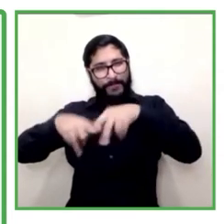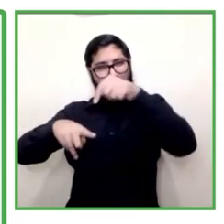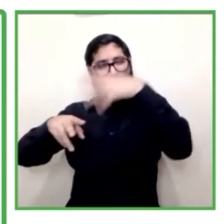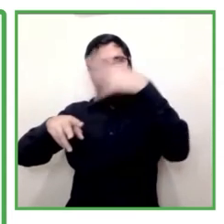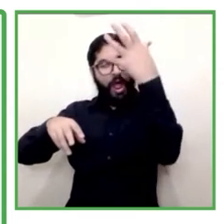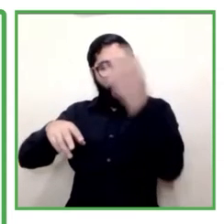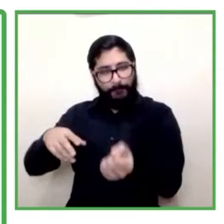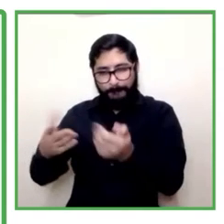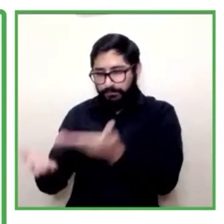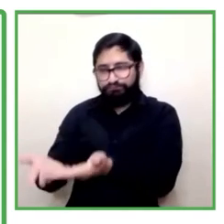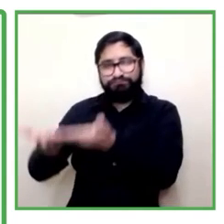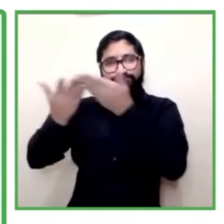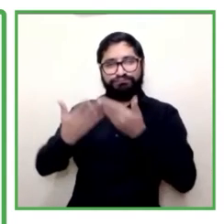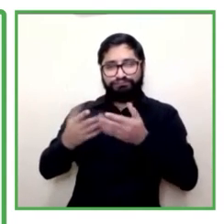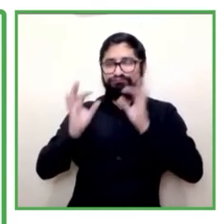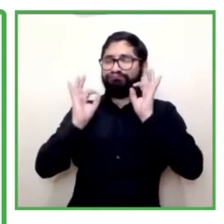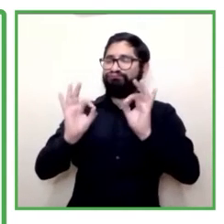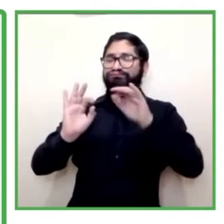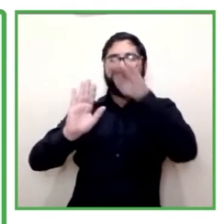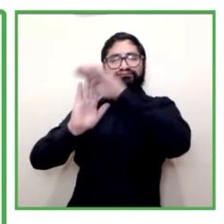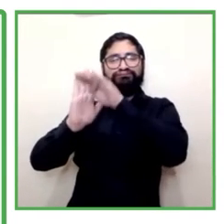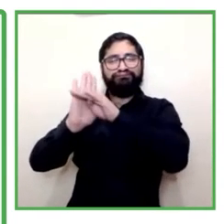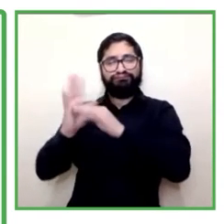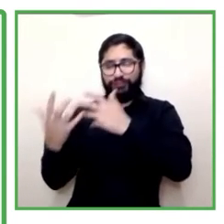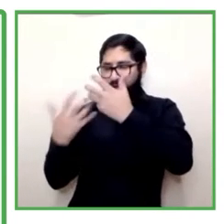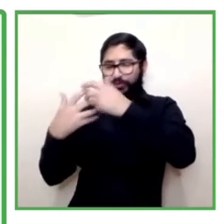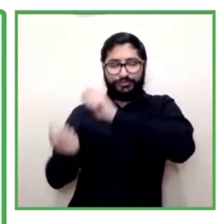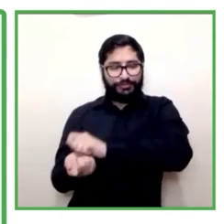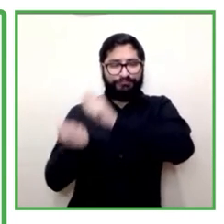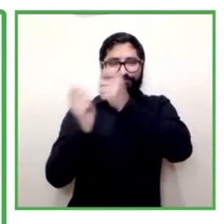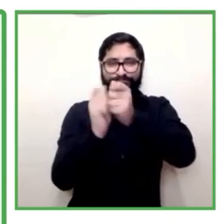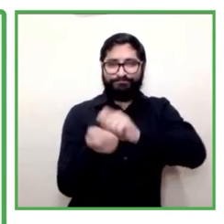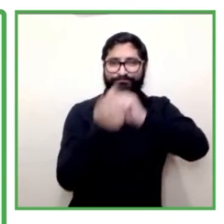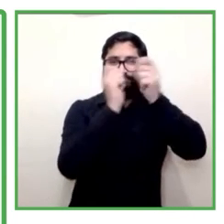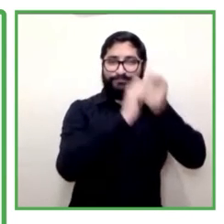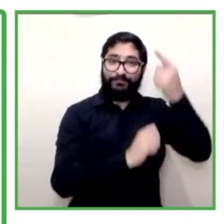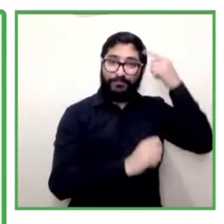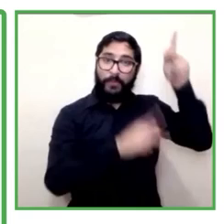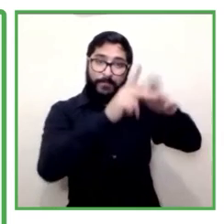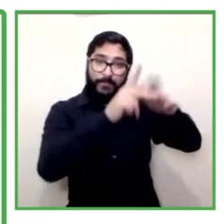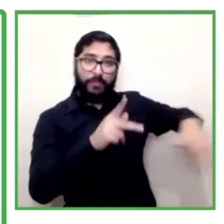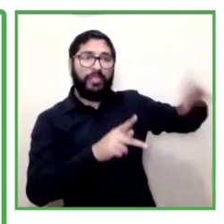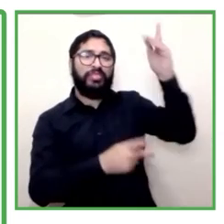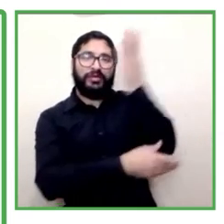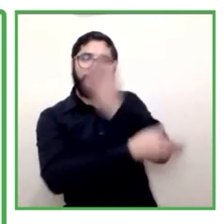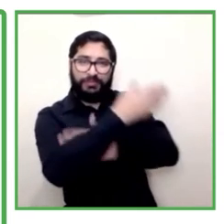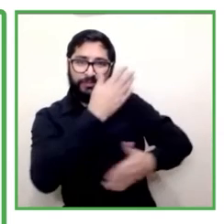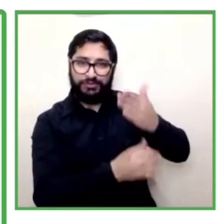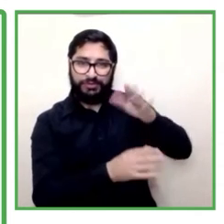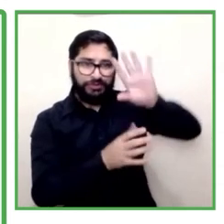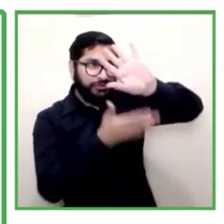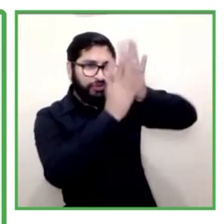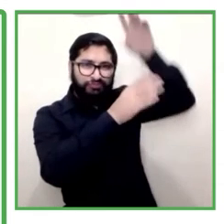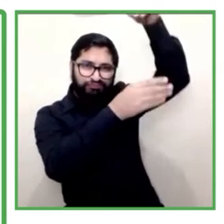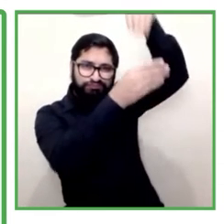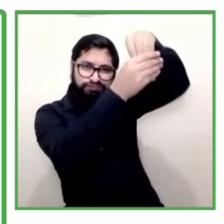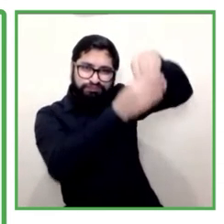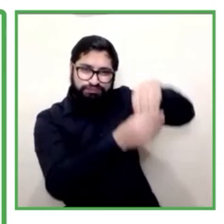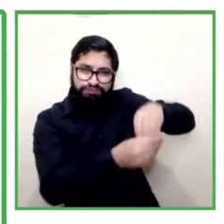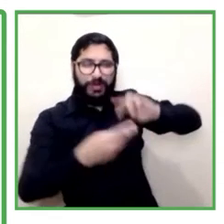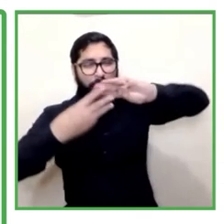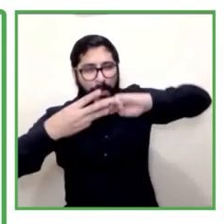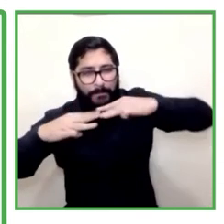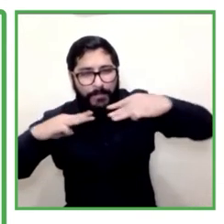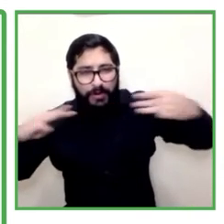todo material pedagógico y didáctico que se disponga en la plataforma empiece a cumplir con estos